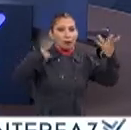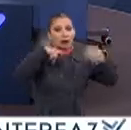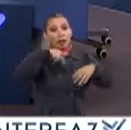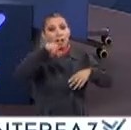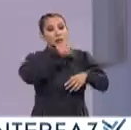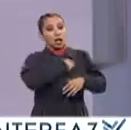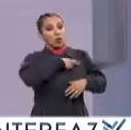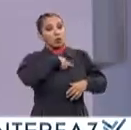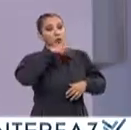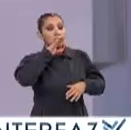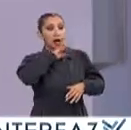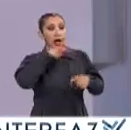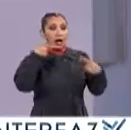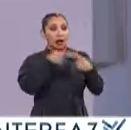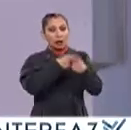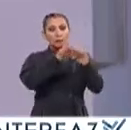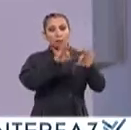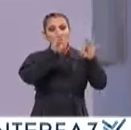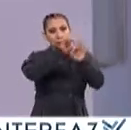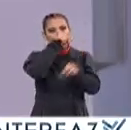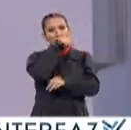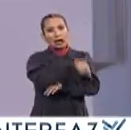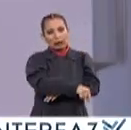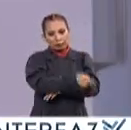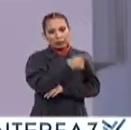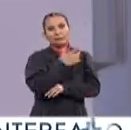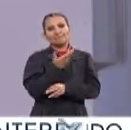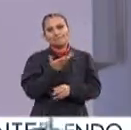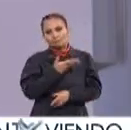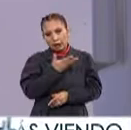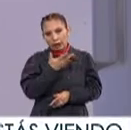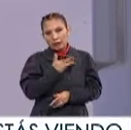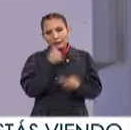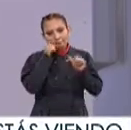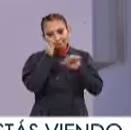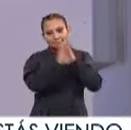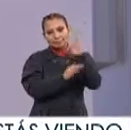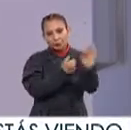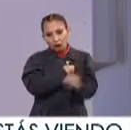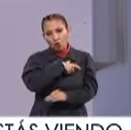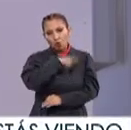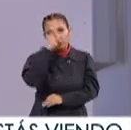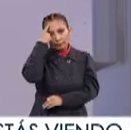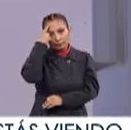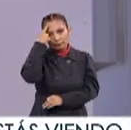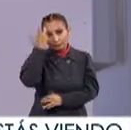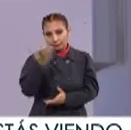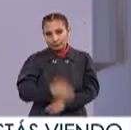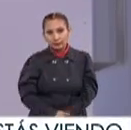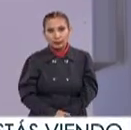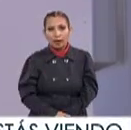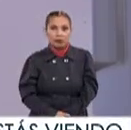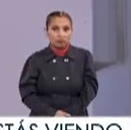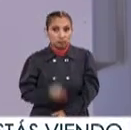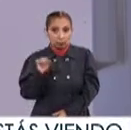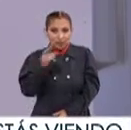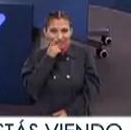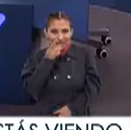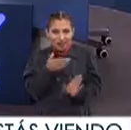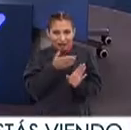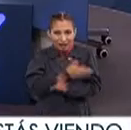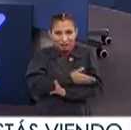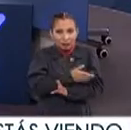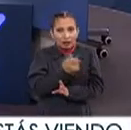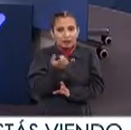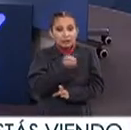cuestión de la salud mental De la importancia y la relevancia que tiene Atender la salud mental también Es decíamos en el corte